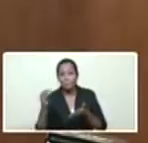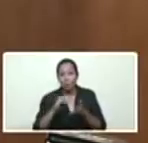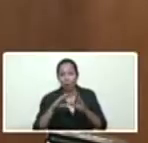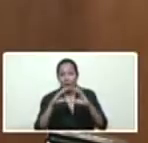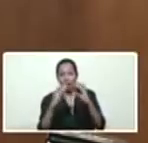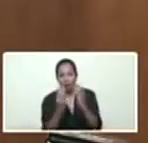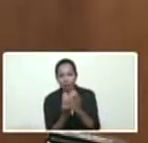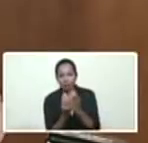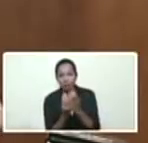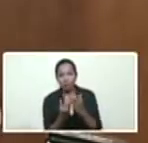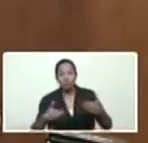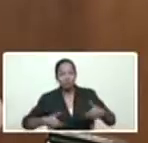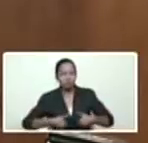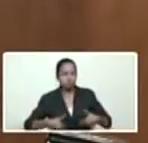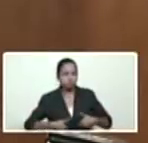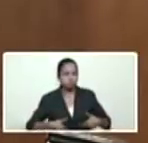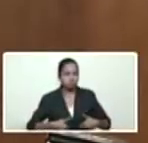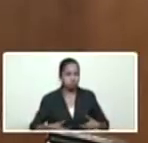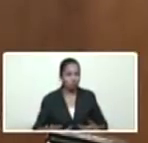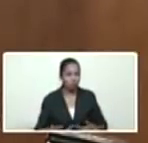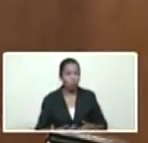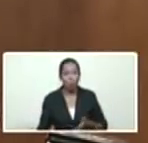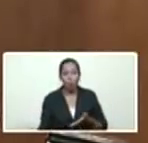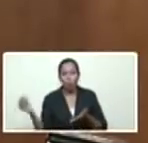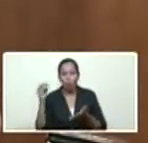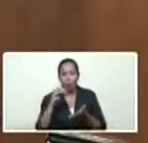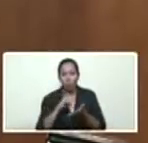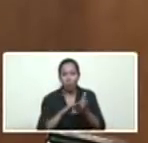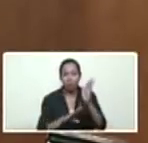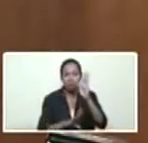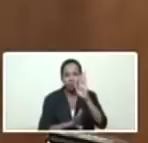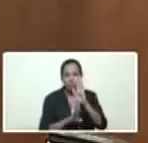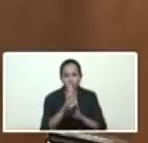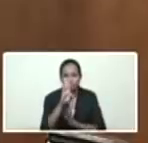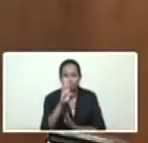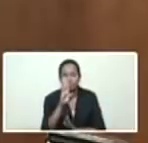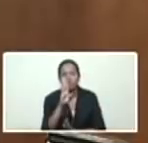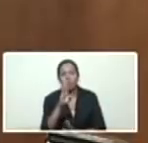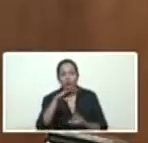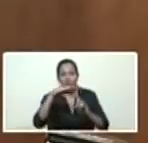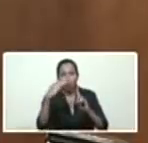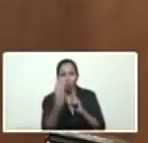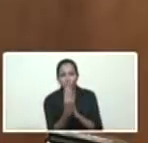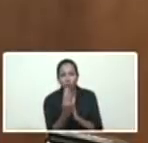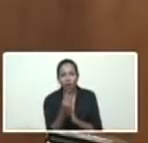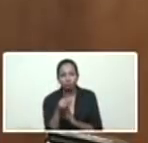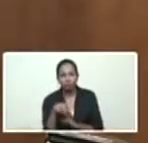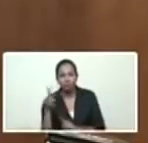resistencia, volver al progreso de la educación y la cultura del país en resistencia,